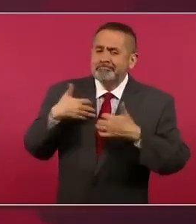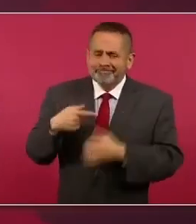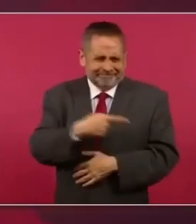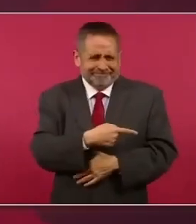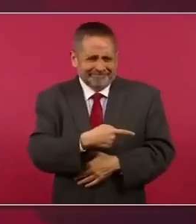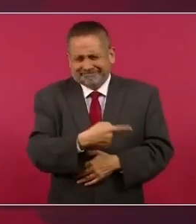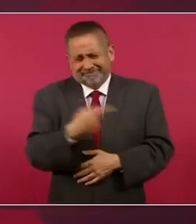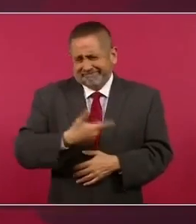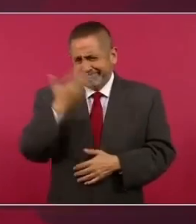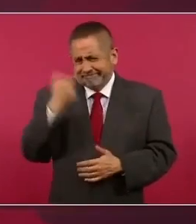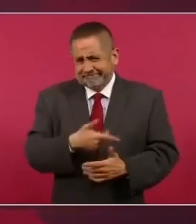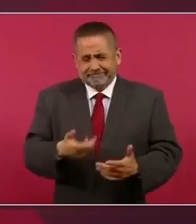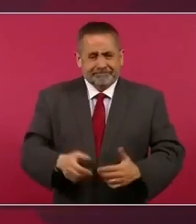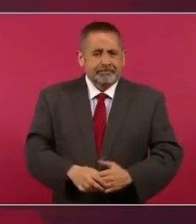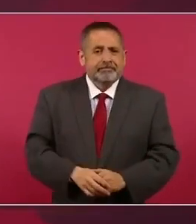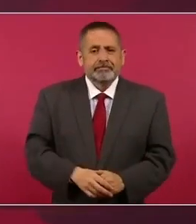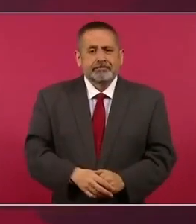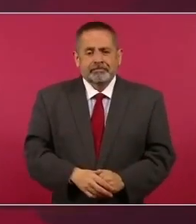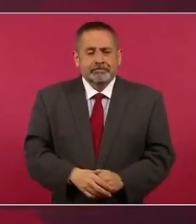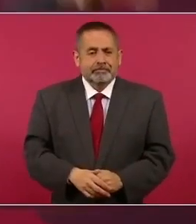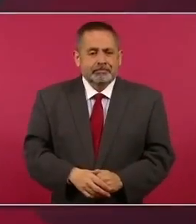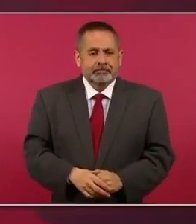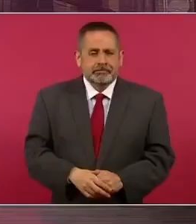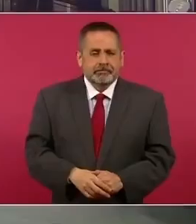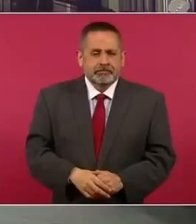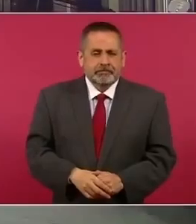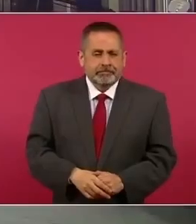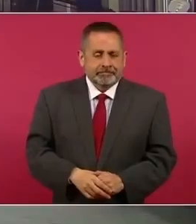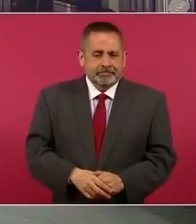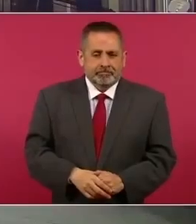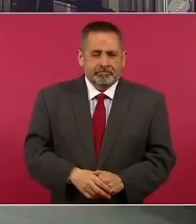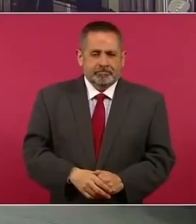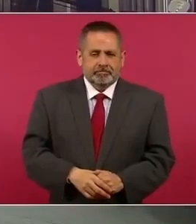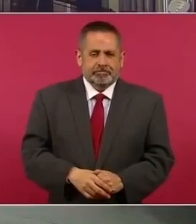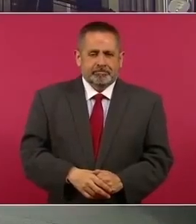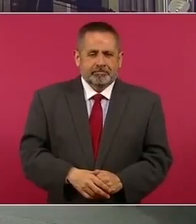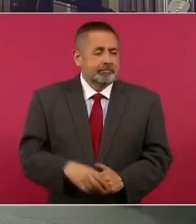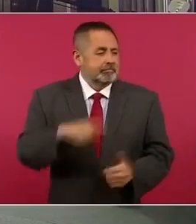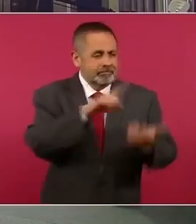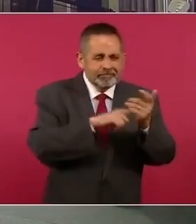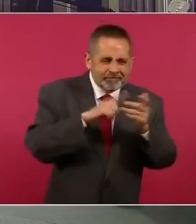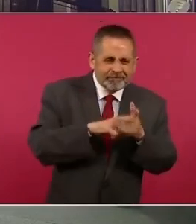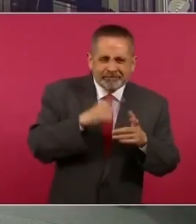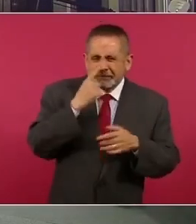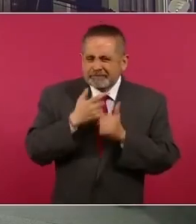ahí como zopilotes